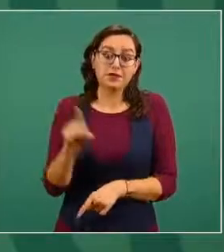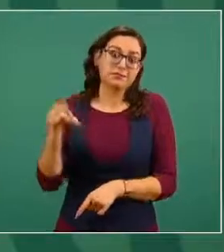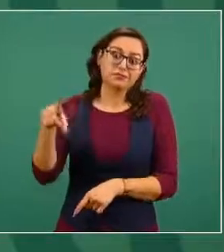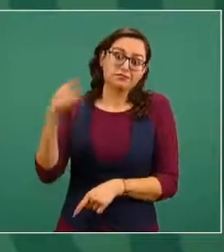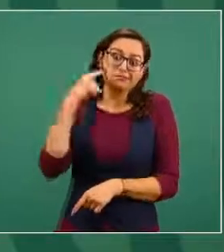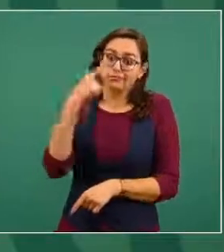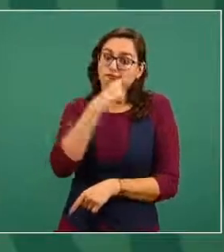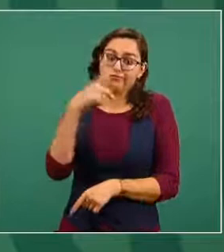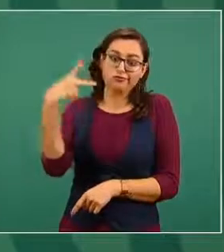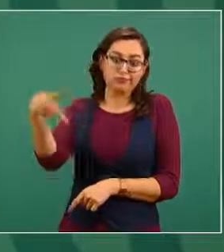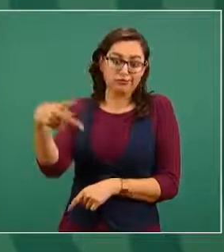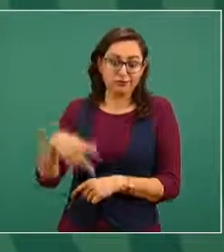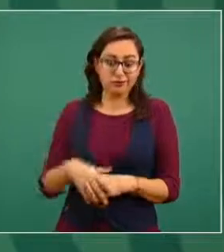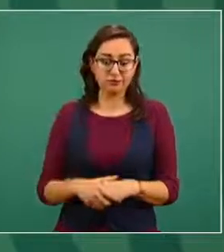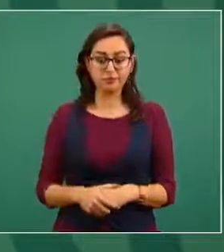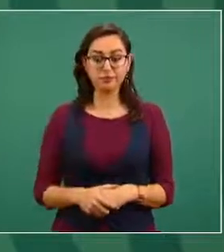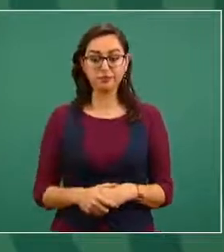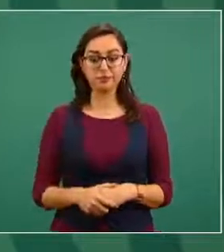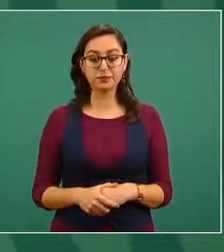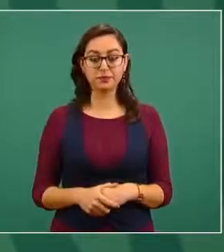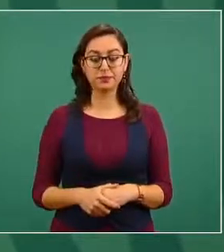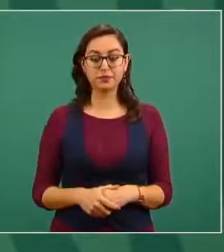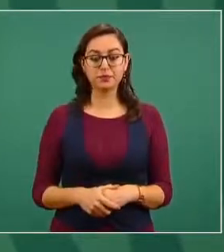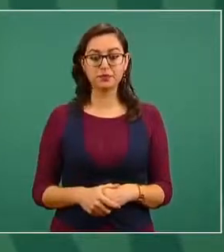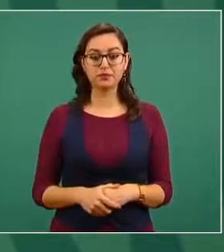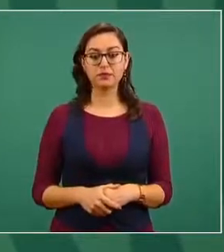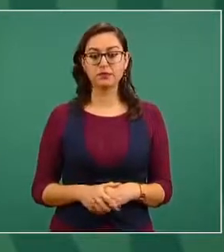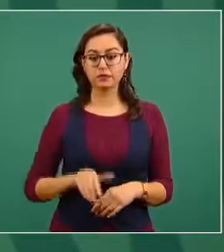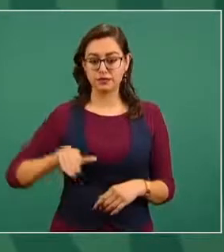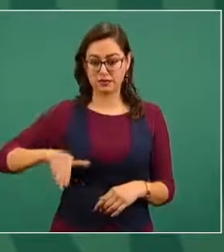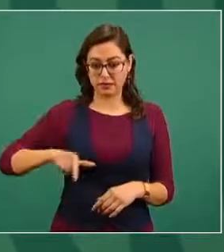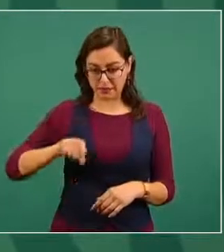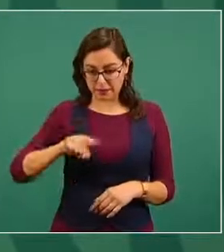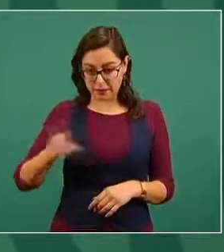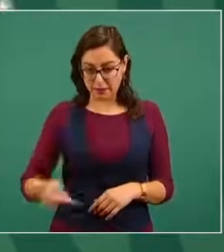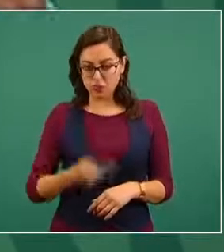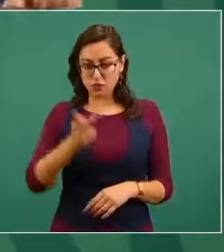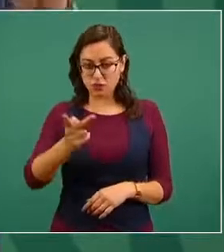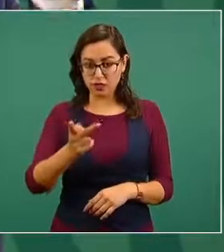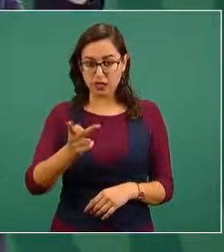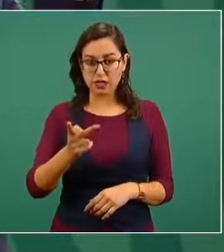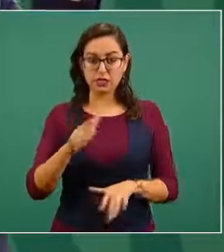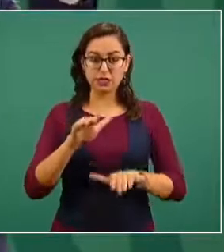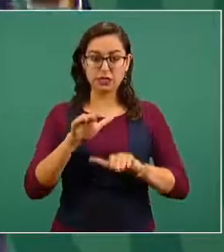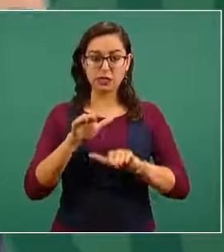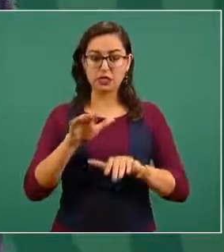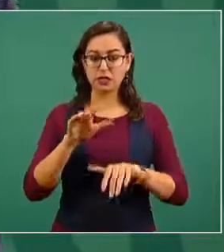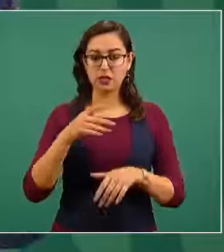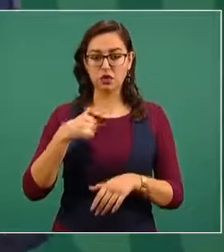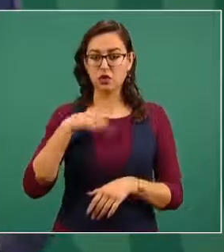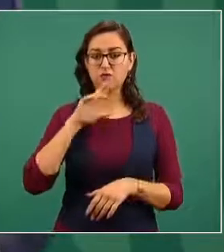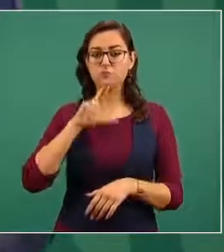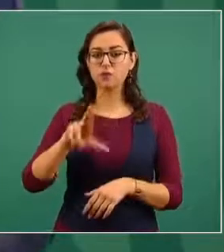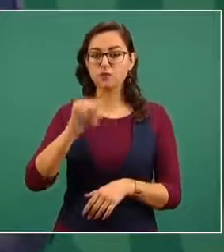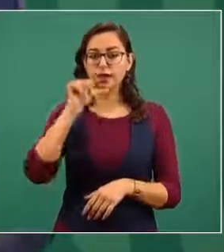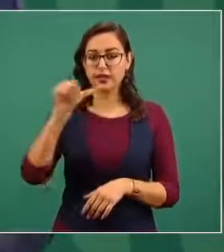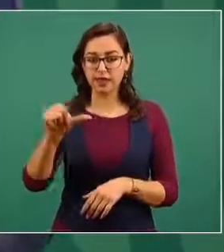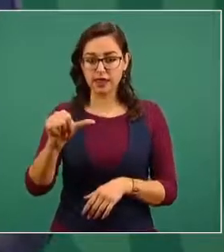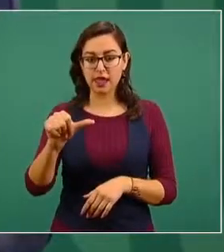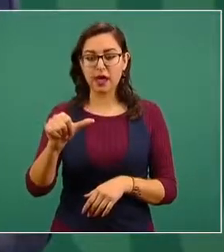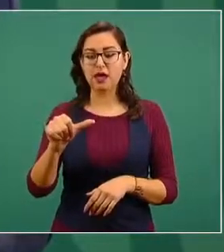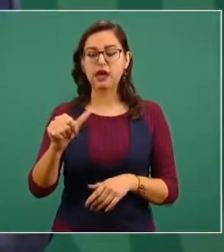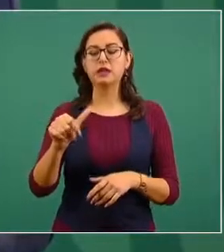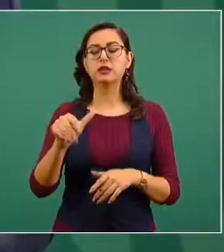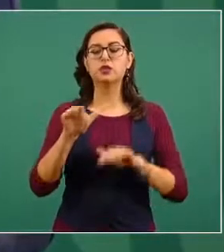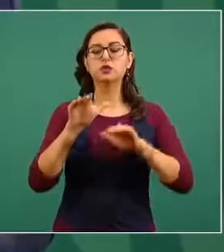hay una cuestión que me preguntaron y que no contesté acerca de si le tengo confianza al